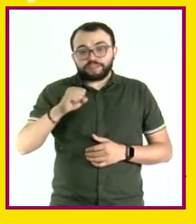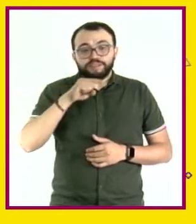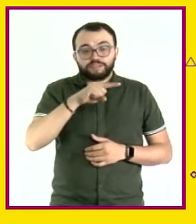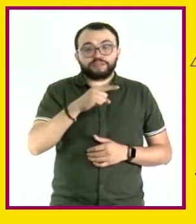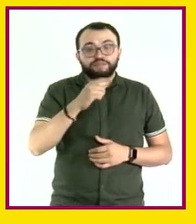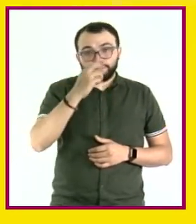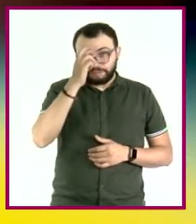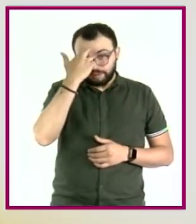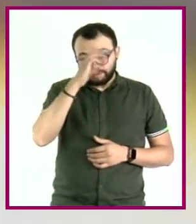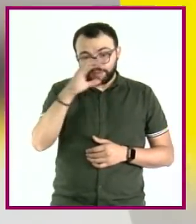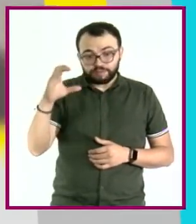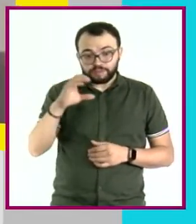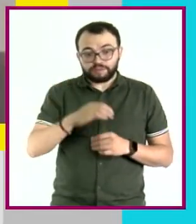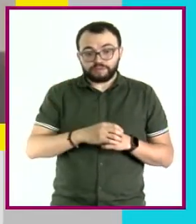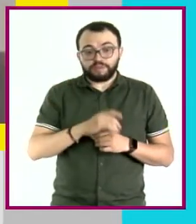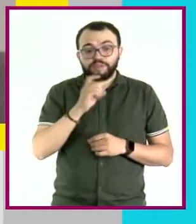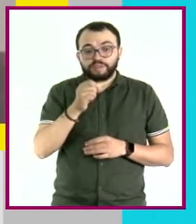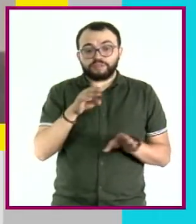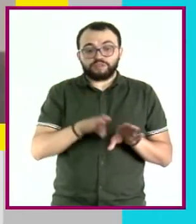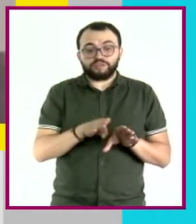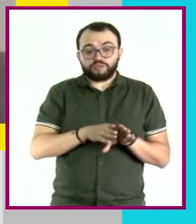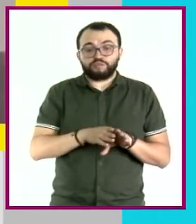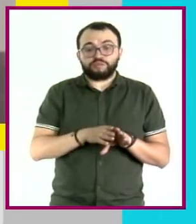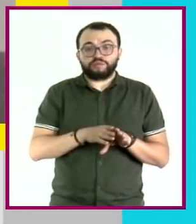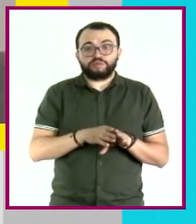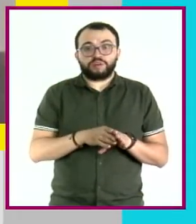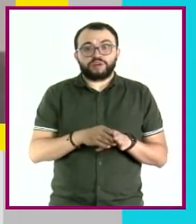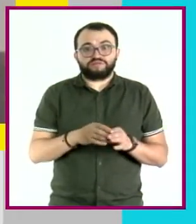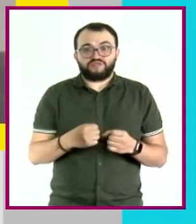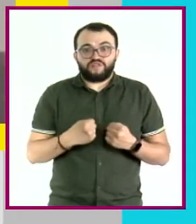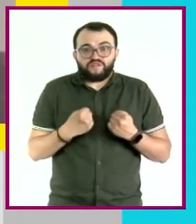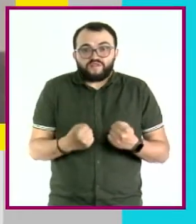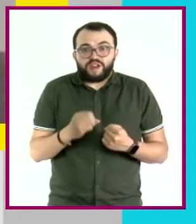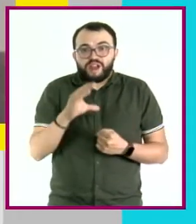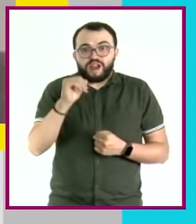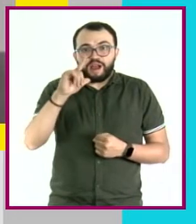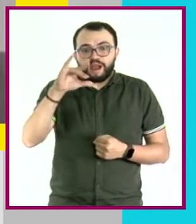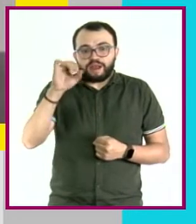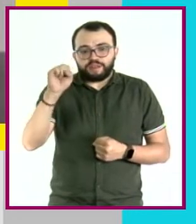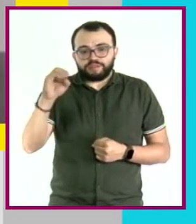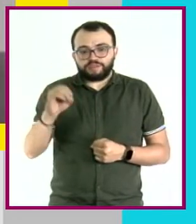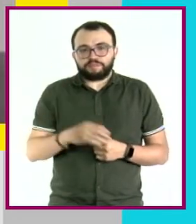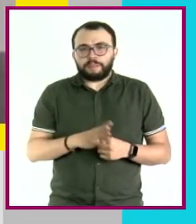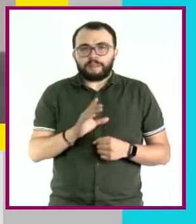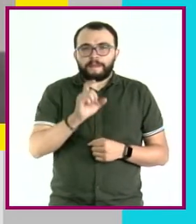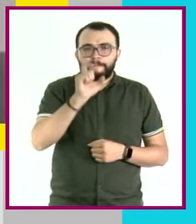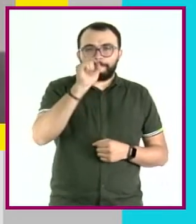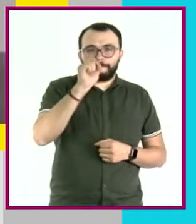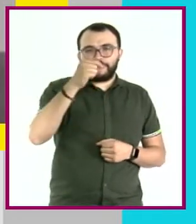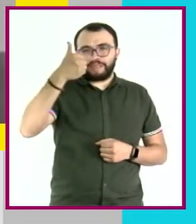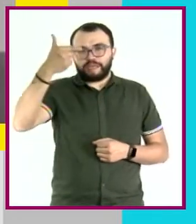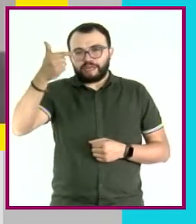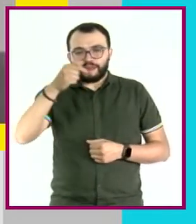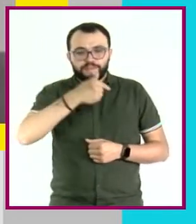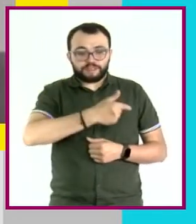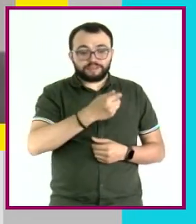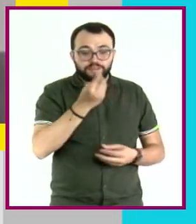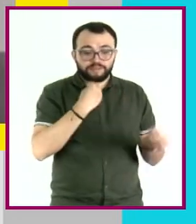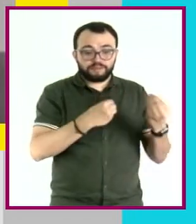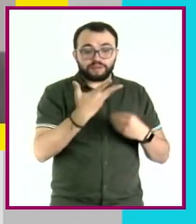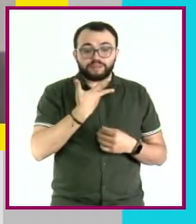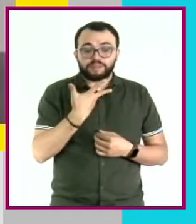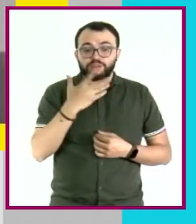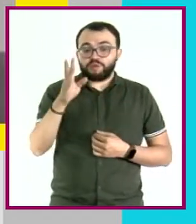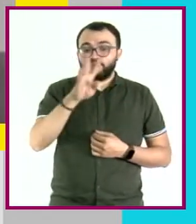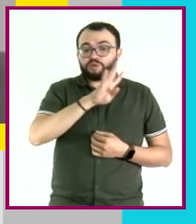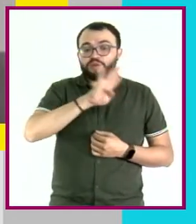de proteína por ser una excelente fuente de calcio. Una porción de 20 gramos aproximadamente de estos alimentos contiene cerca de